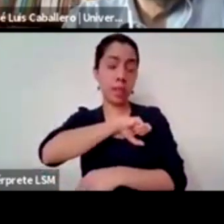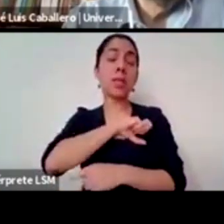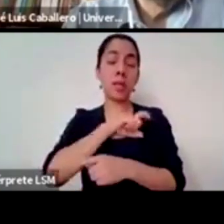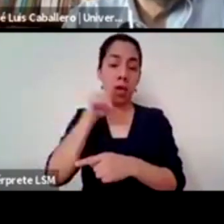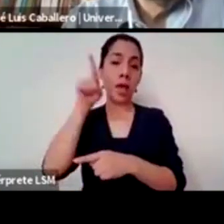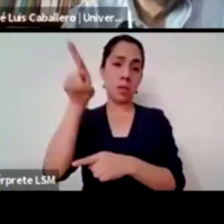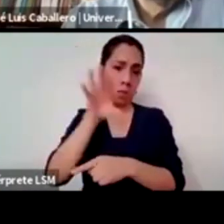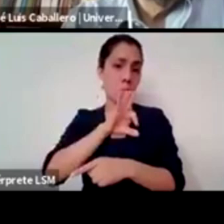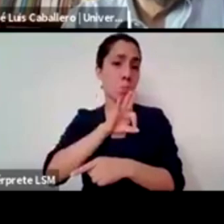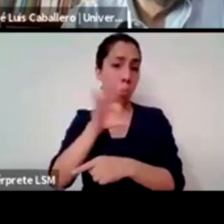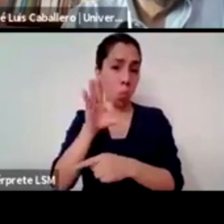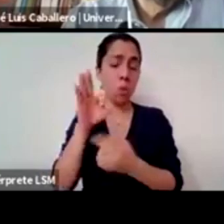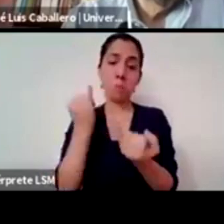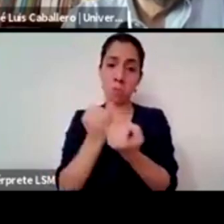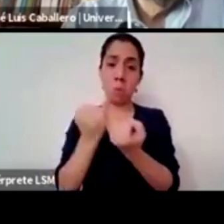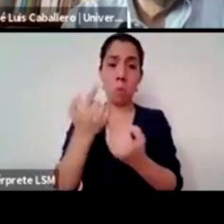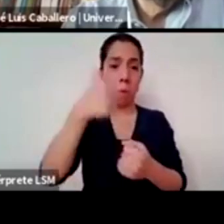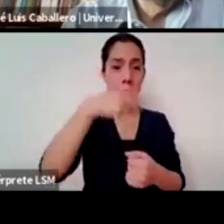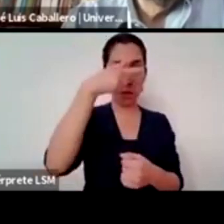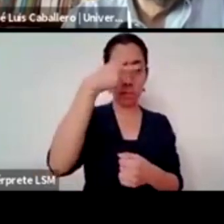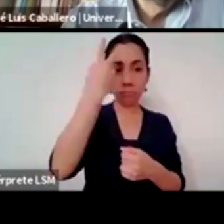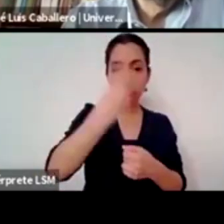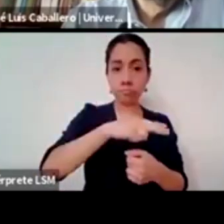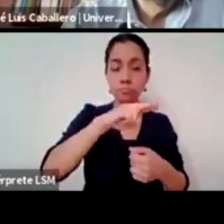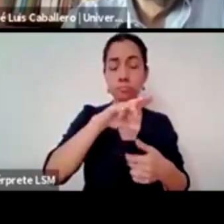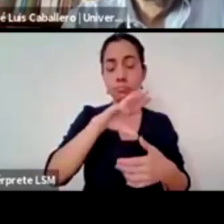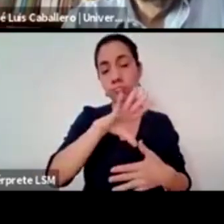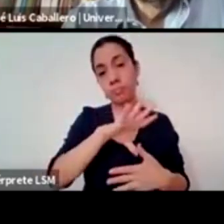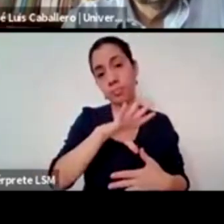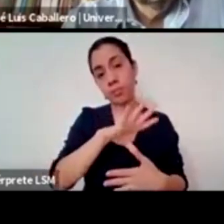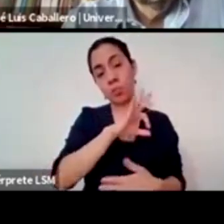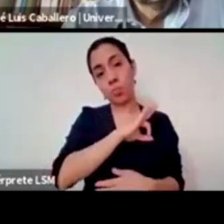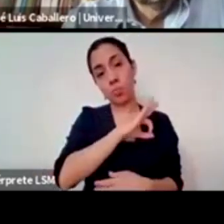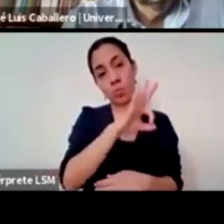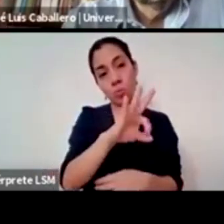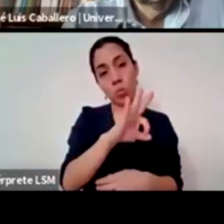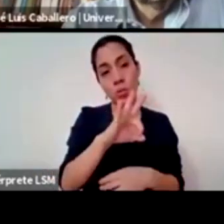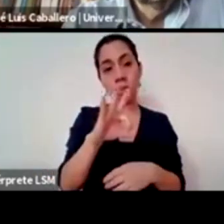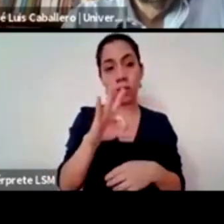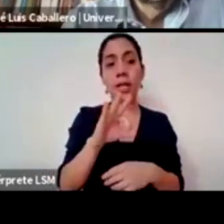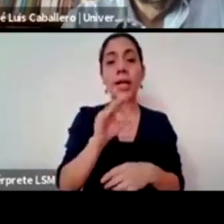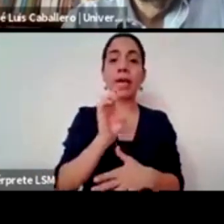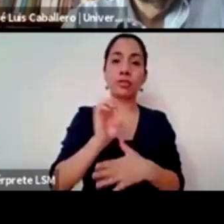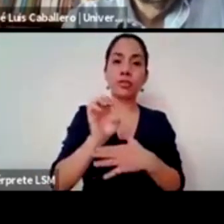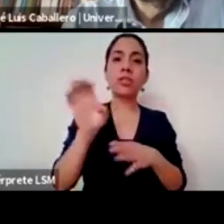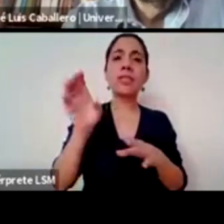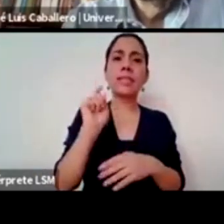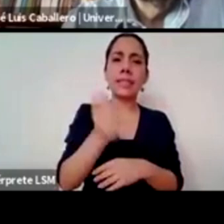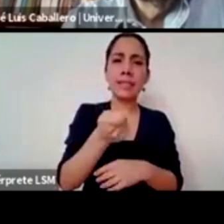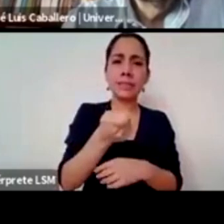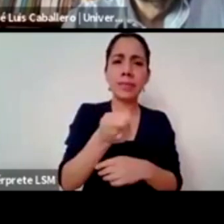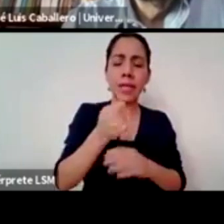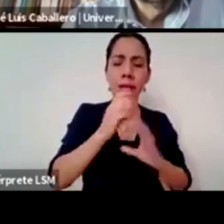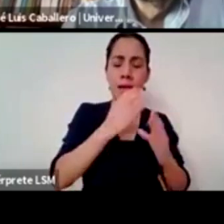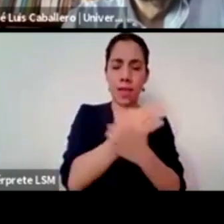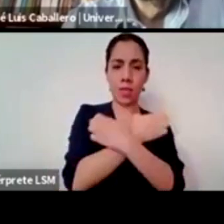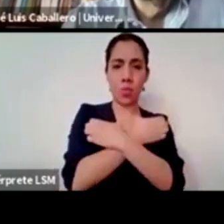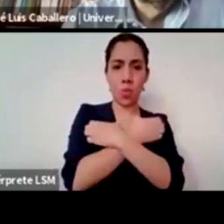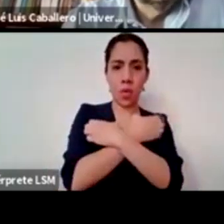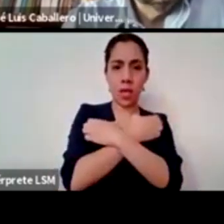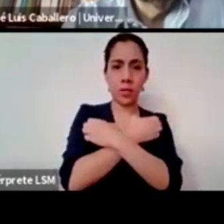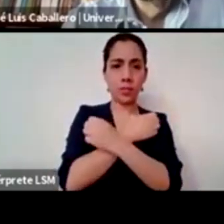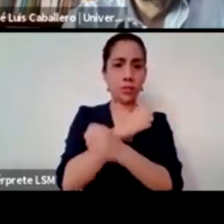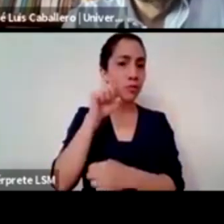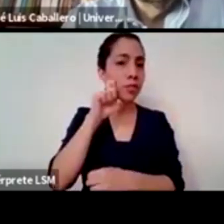pegar entonces son sectores de la población que desconocen a qué nos referimos con educación sexual que desconocen